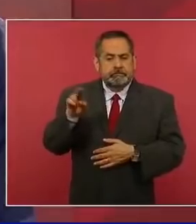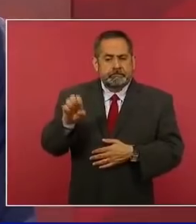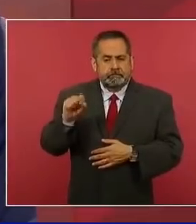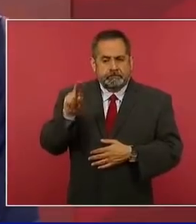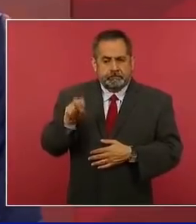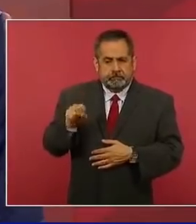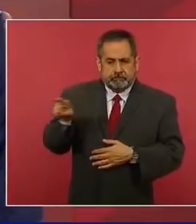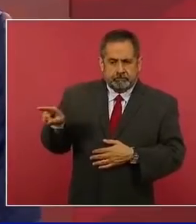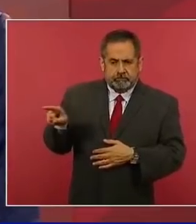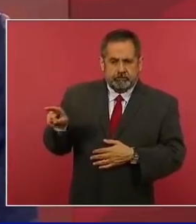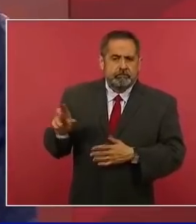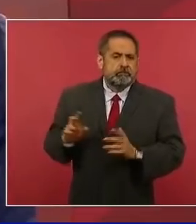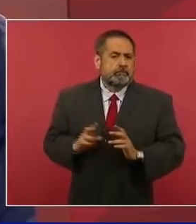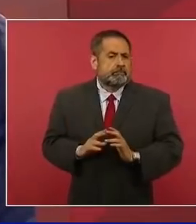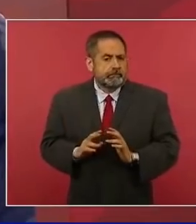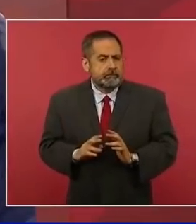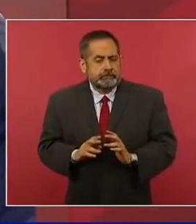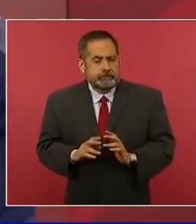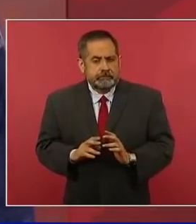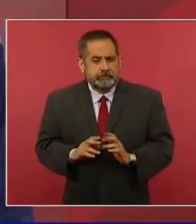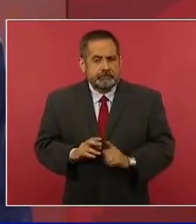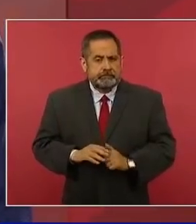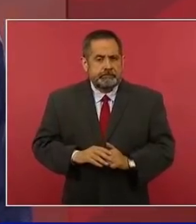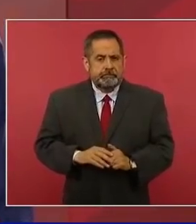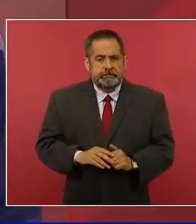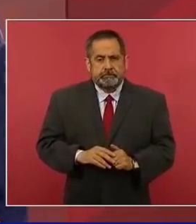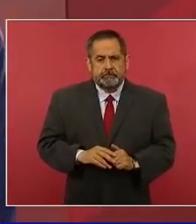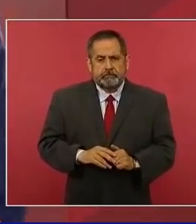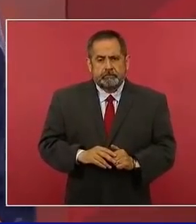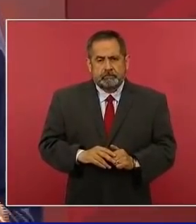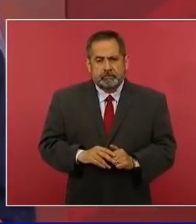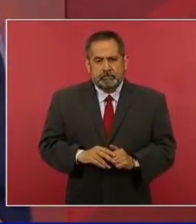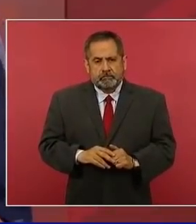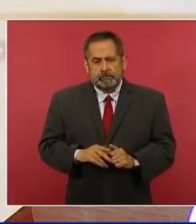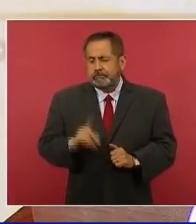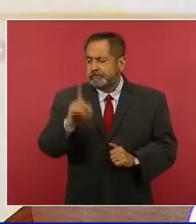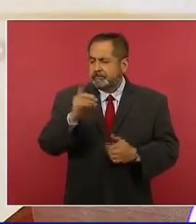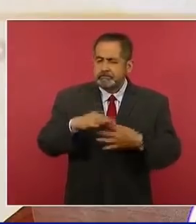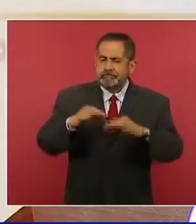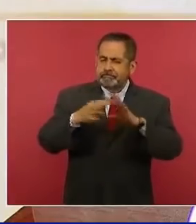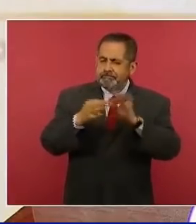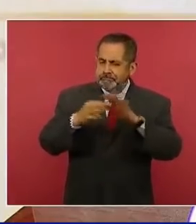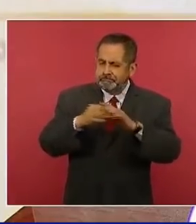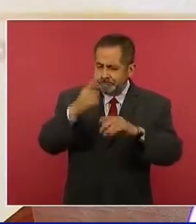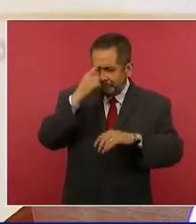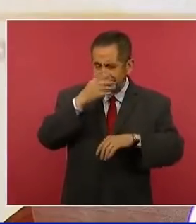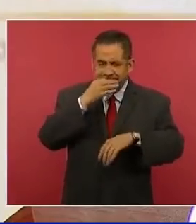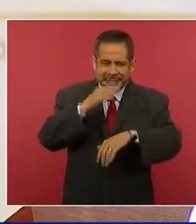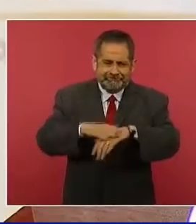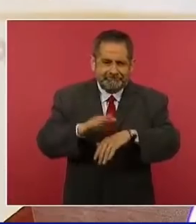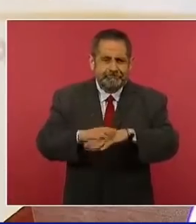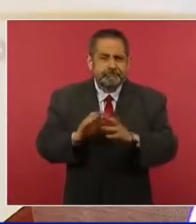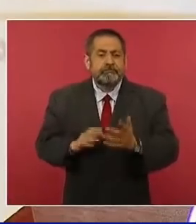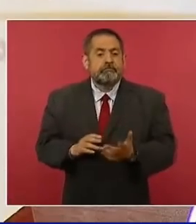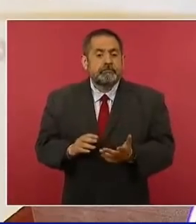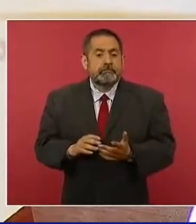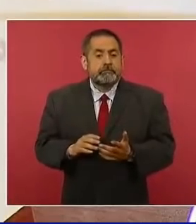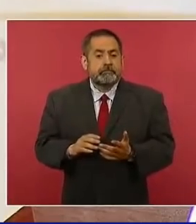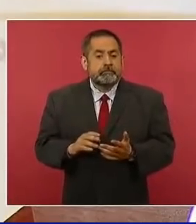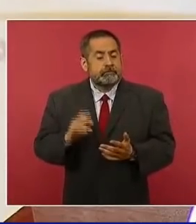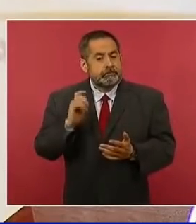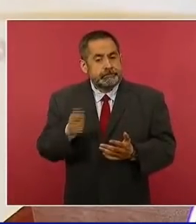nada más para subrayar de que no todos